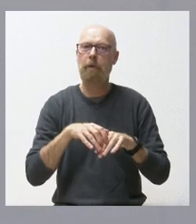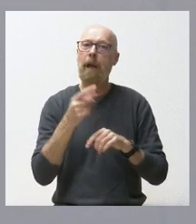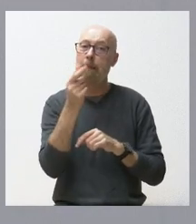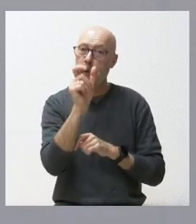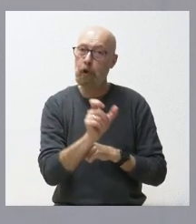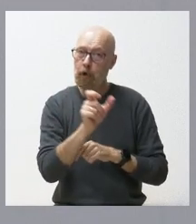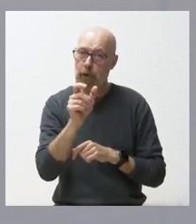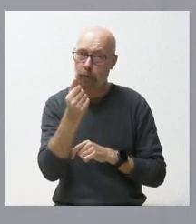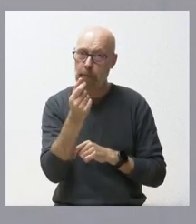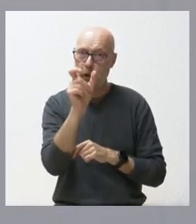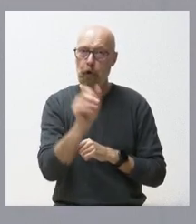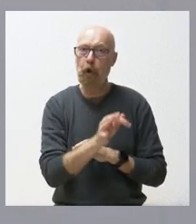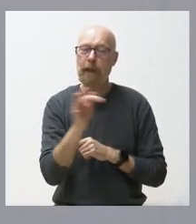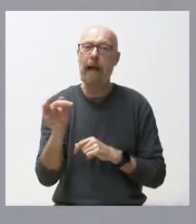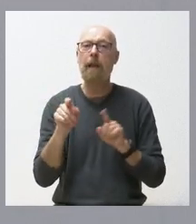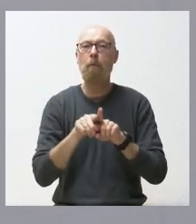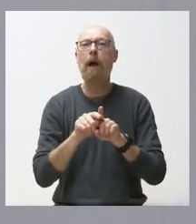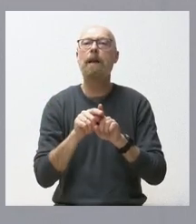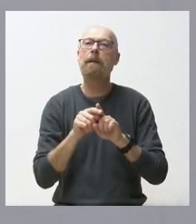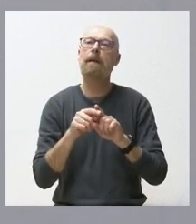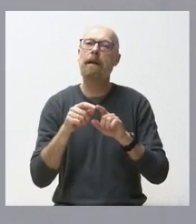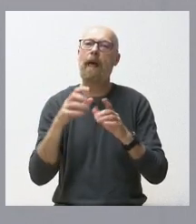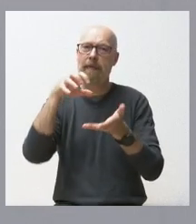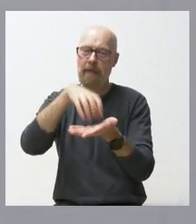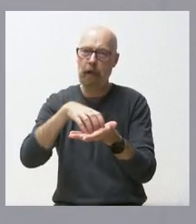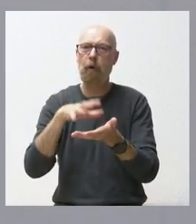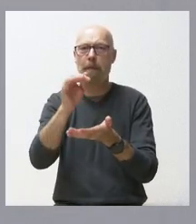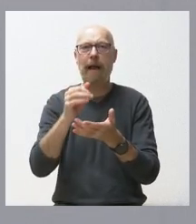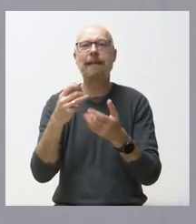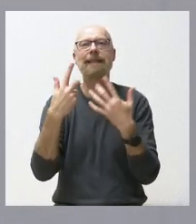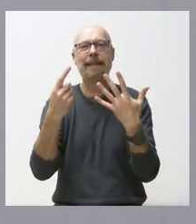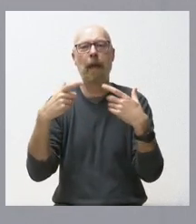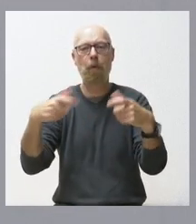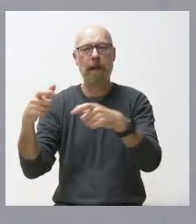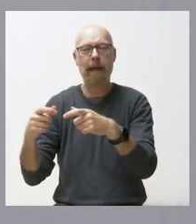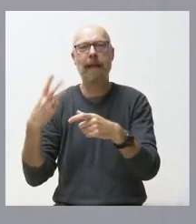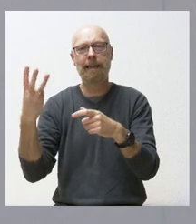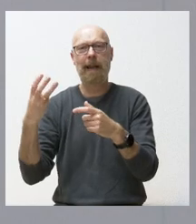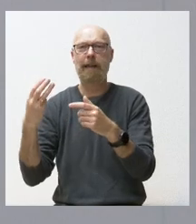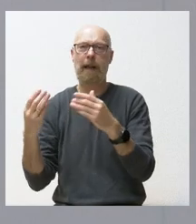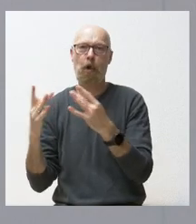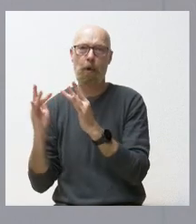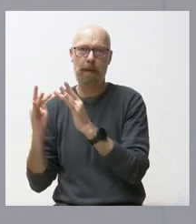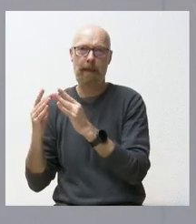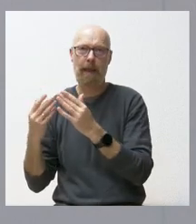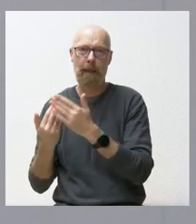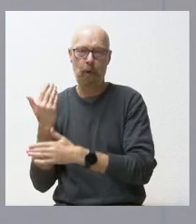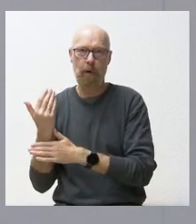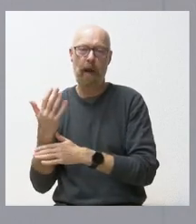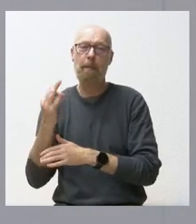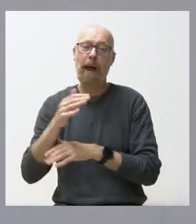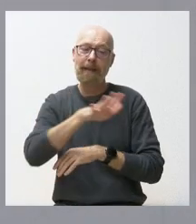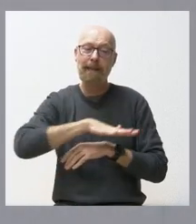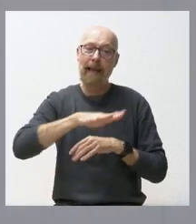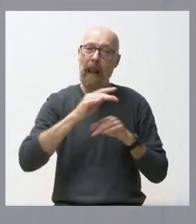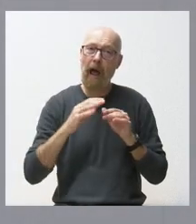gestión del centro como la implantación de estas seis unidades y tres de convivencia diurna y la ampliación de la sala común que se va